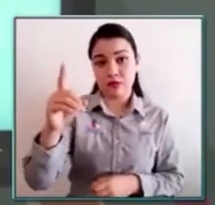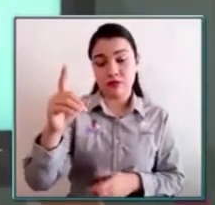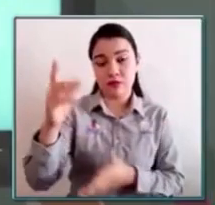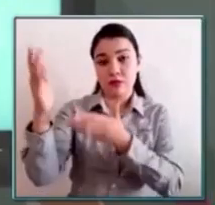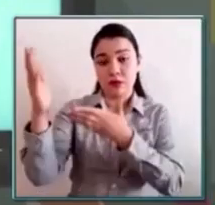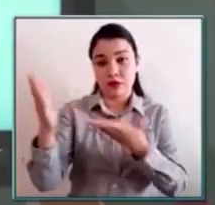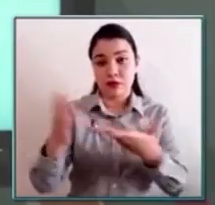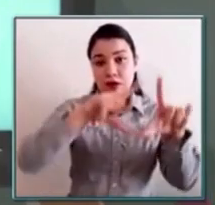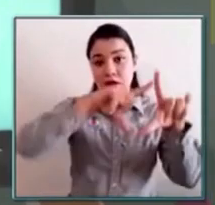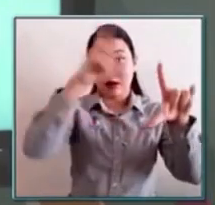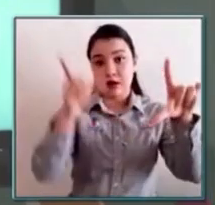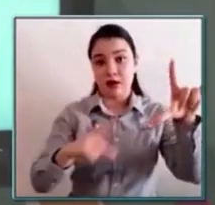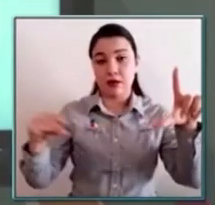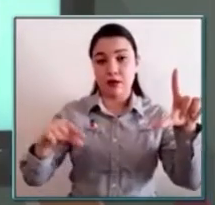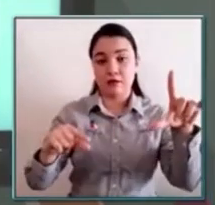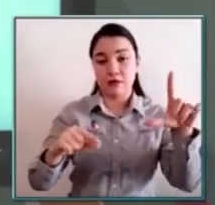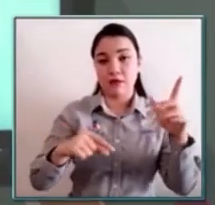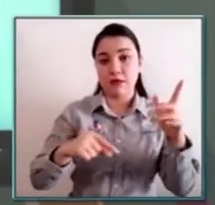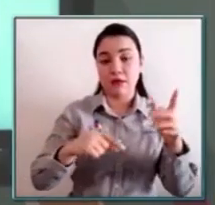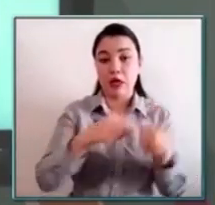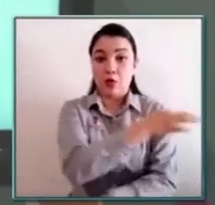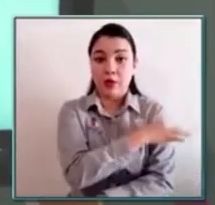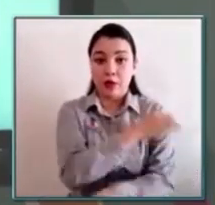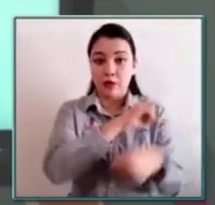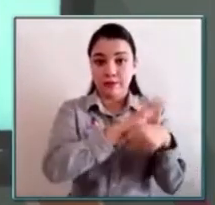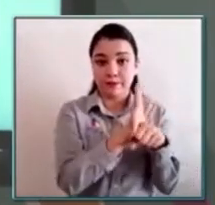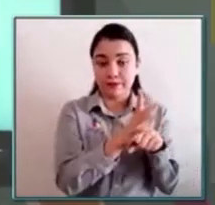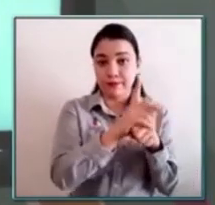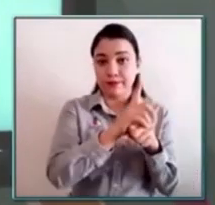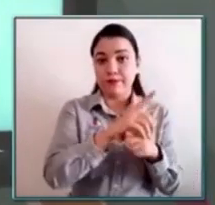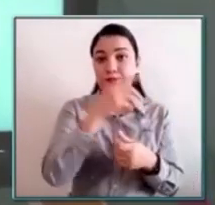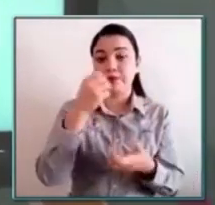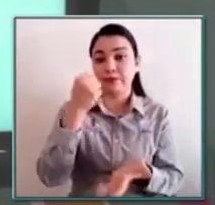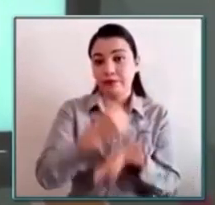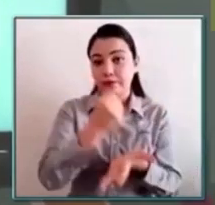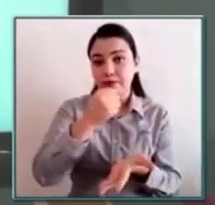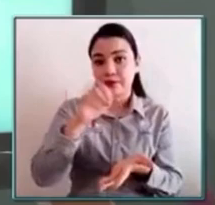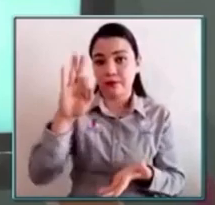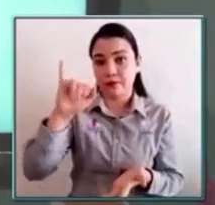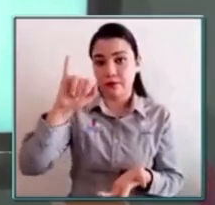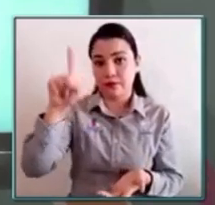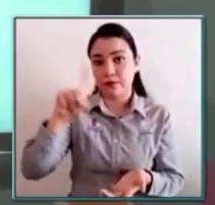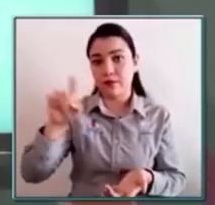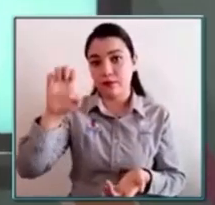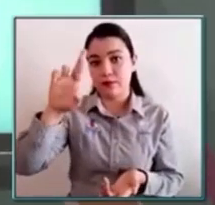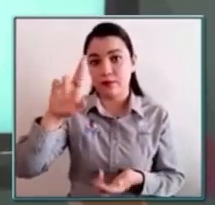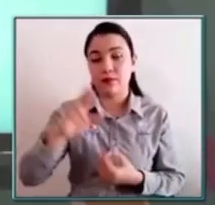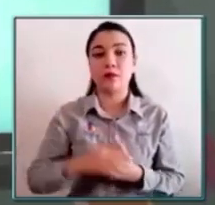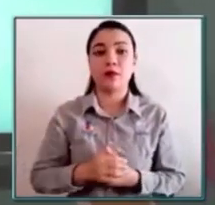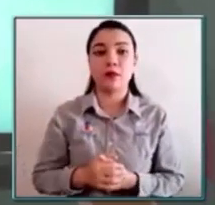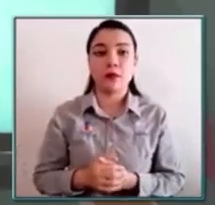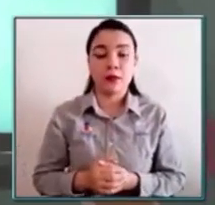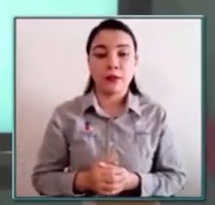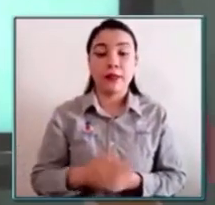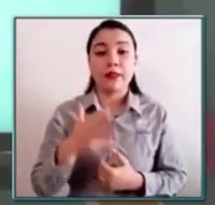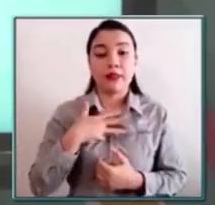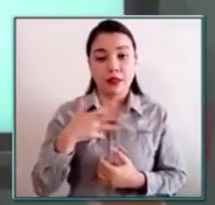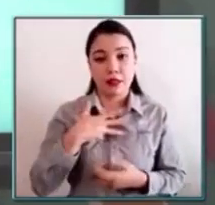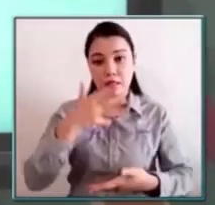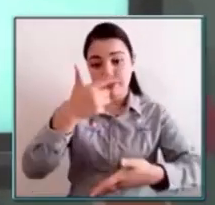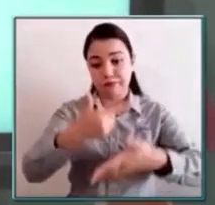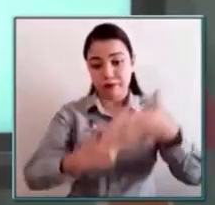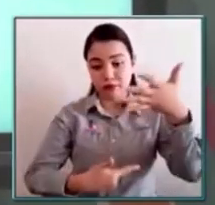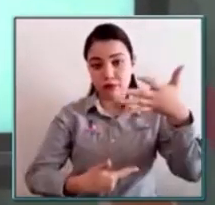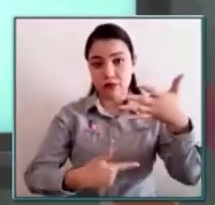por semana. ¿El estado de Chihuahua está lista? ¿Está en la lista de los primeros estados a los que podría llegar vacuna la próxima